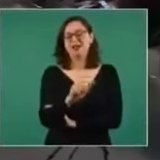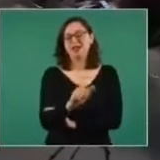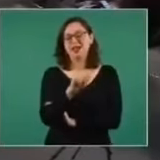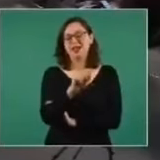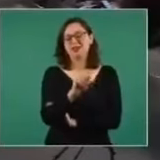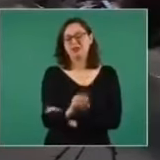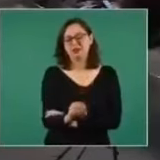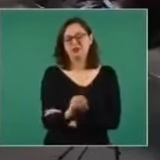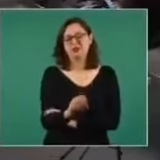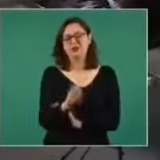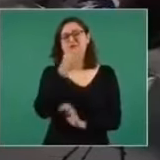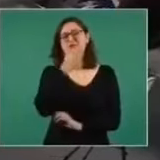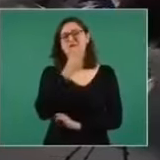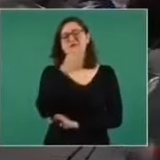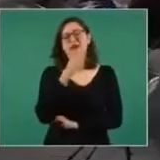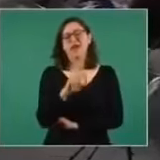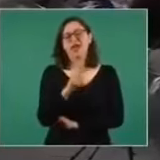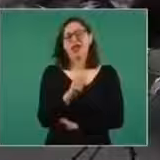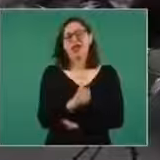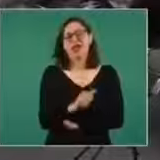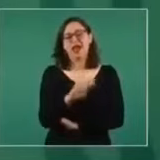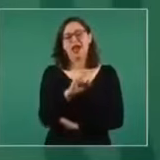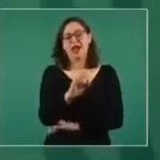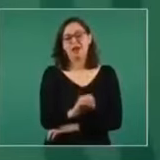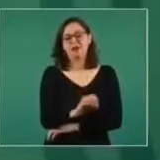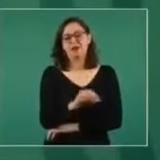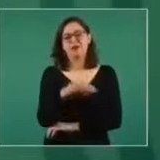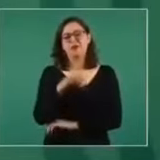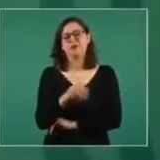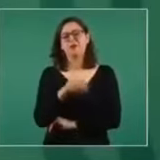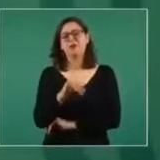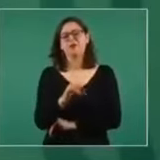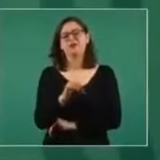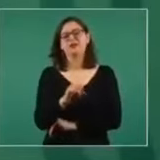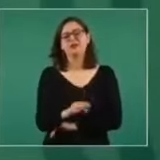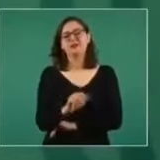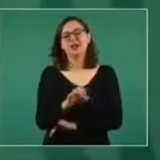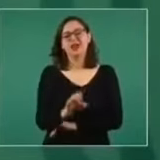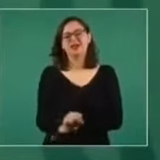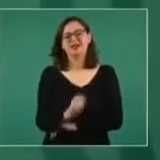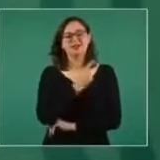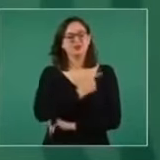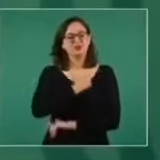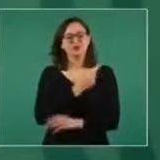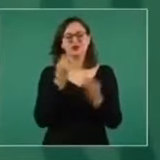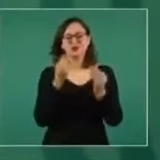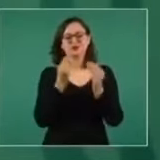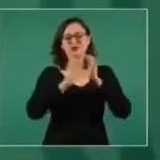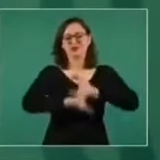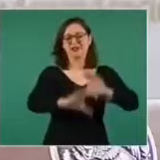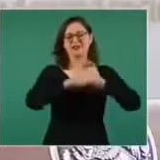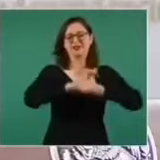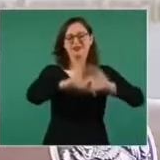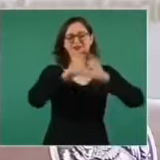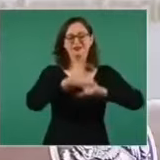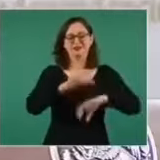a Monsiváis. Una vez fuimos a comer